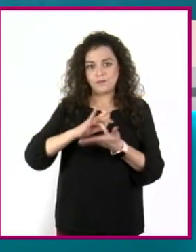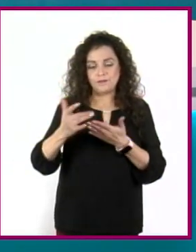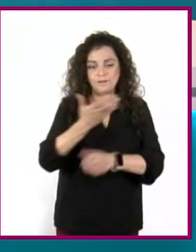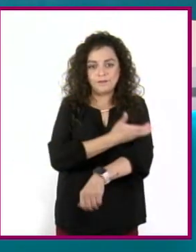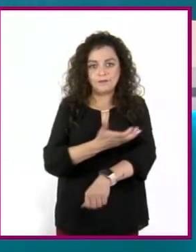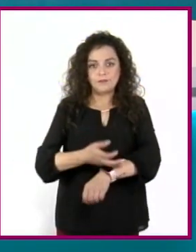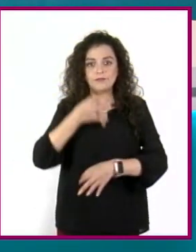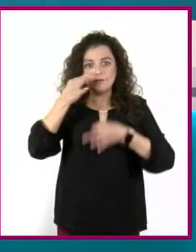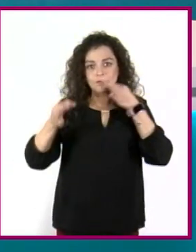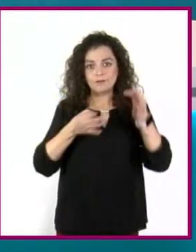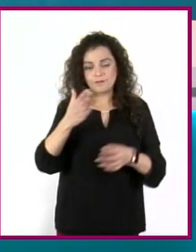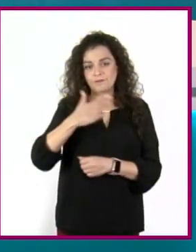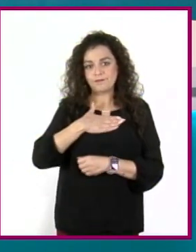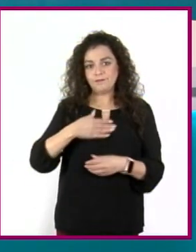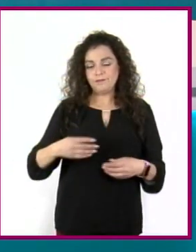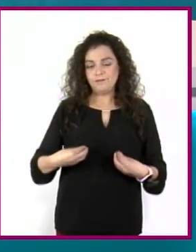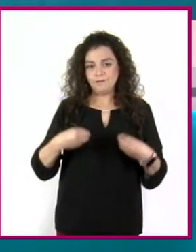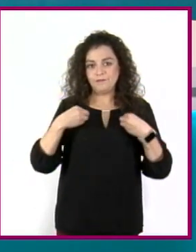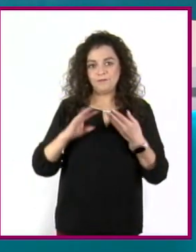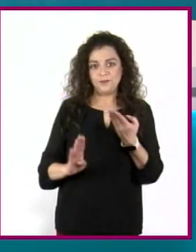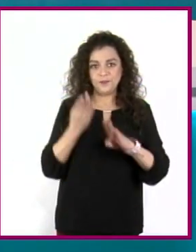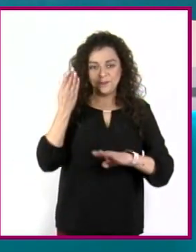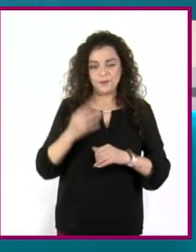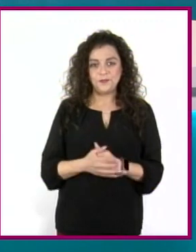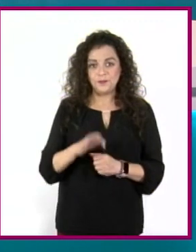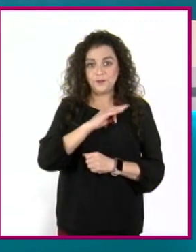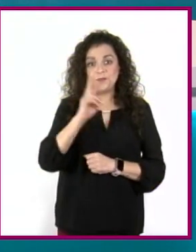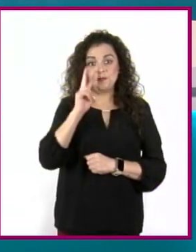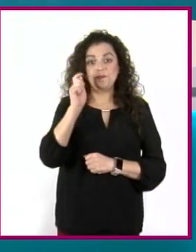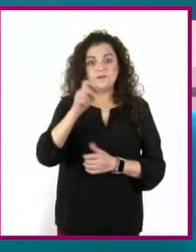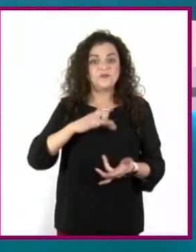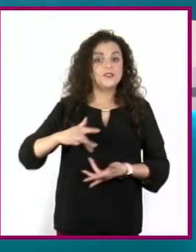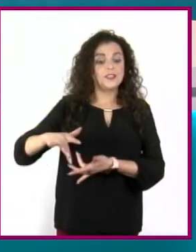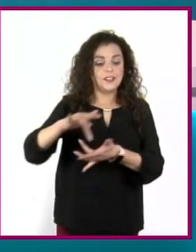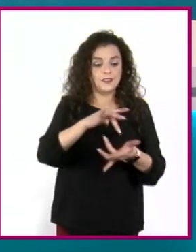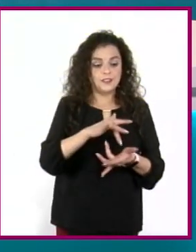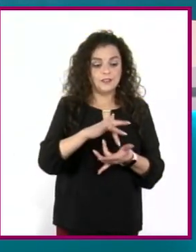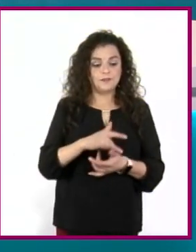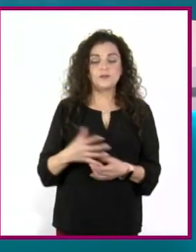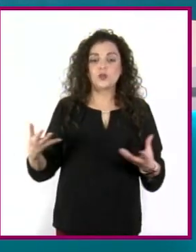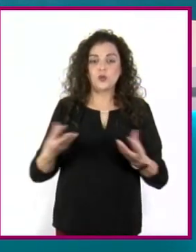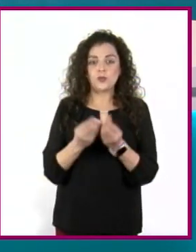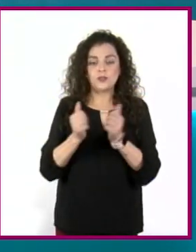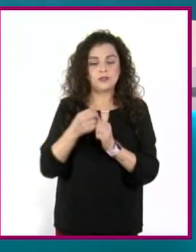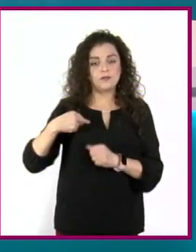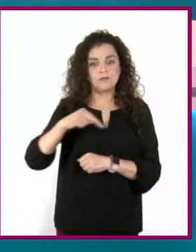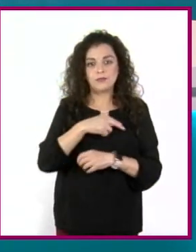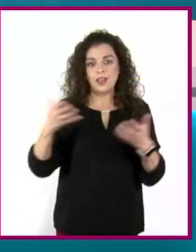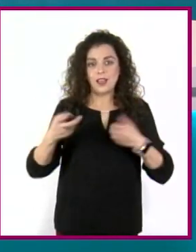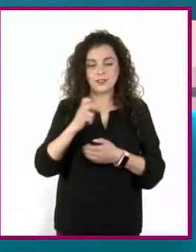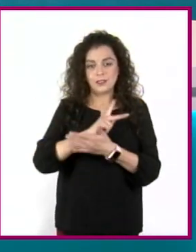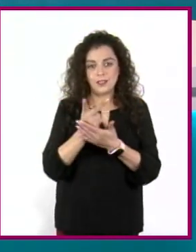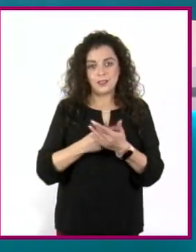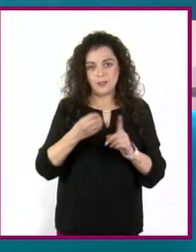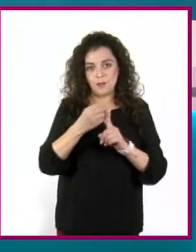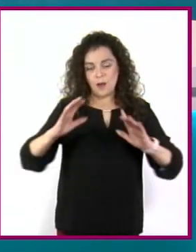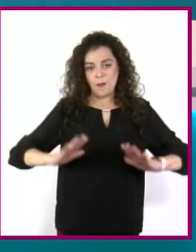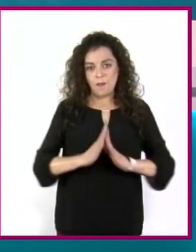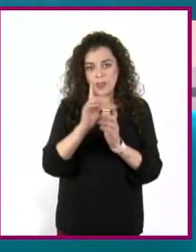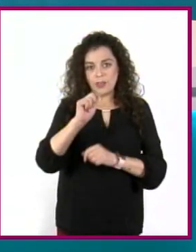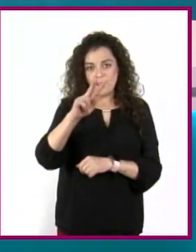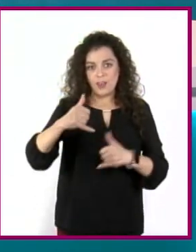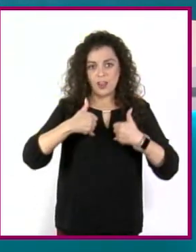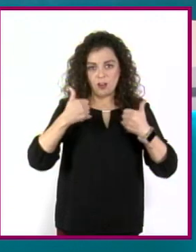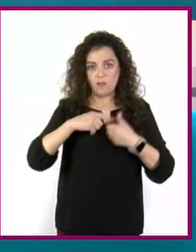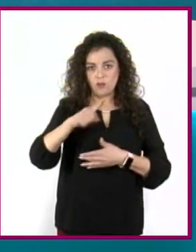noticiario Me Toca Este Mundo. Te invitamos a visitar nuestras redes sociales. Haz este programa con nosotros. Participa con Jóvenes en TV,